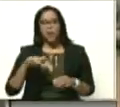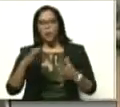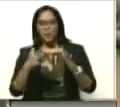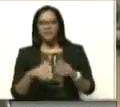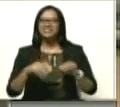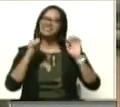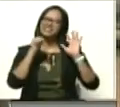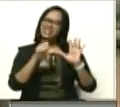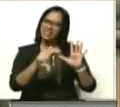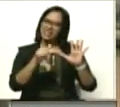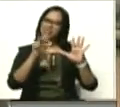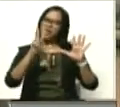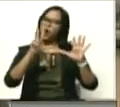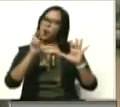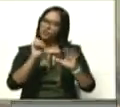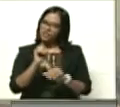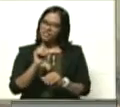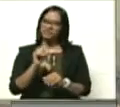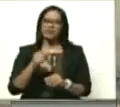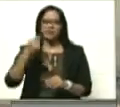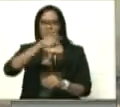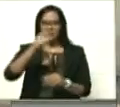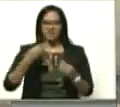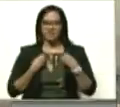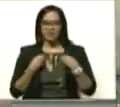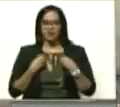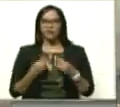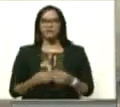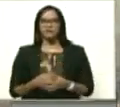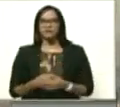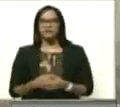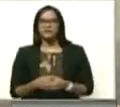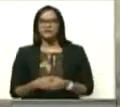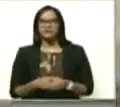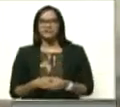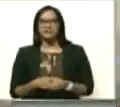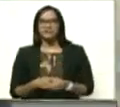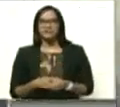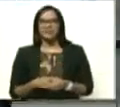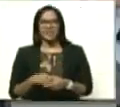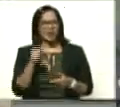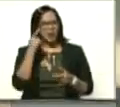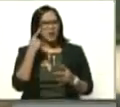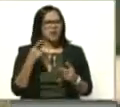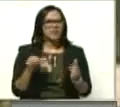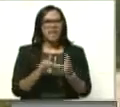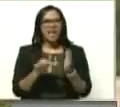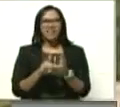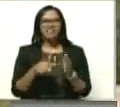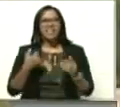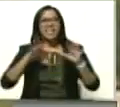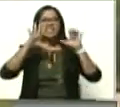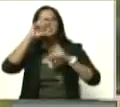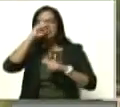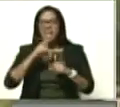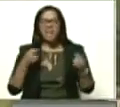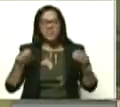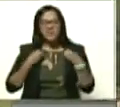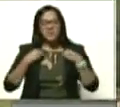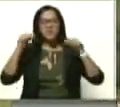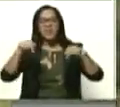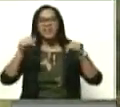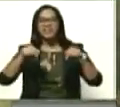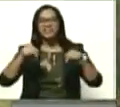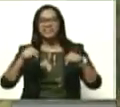680 habitantes. ¿Por qué tú puedes hablar? Sí, habla. Yo llegué aquí cuando tenía 15 años. bueno. Por aquí.